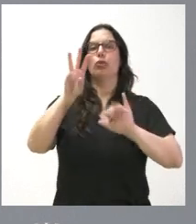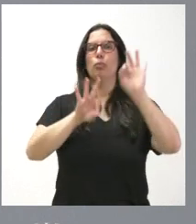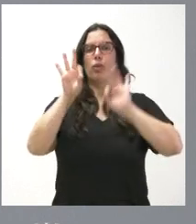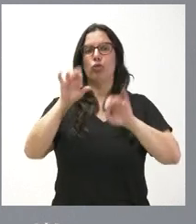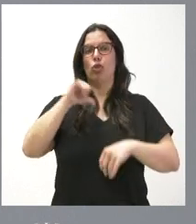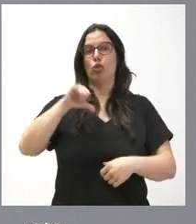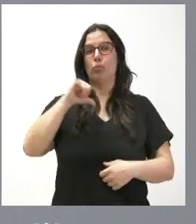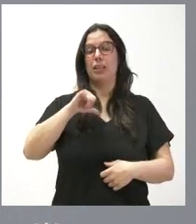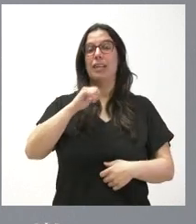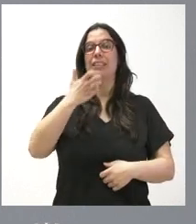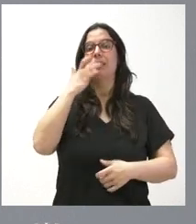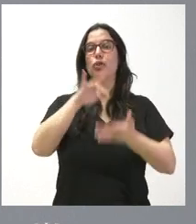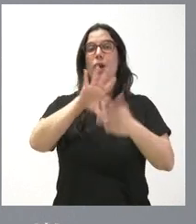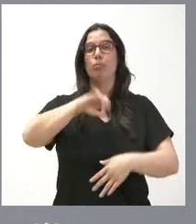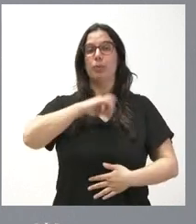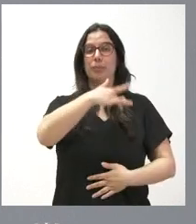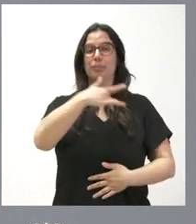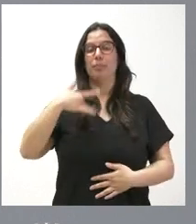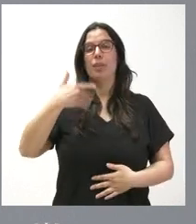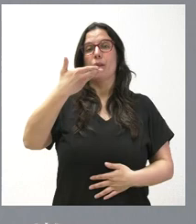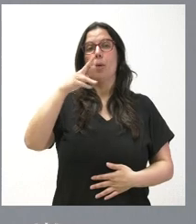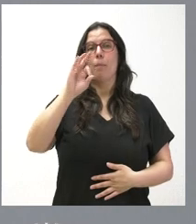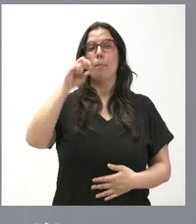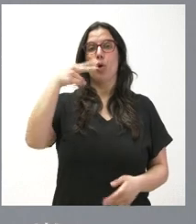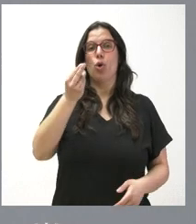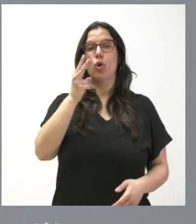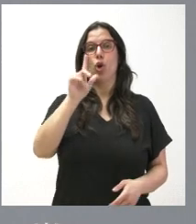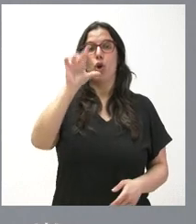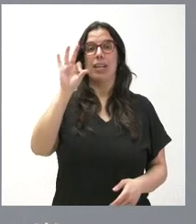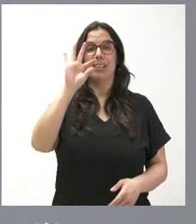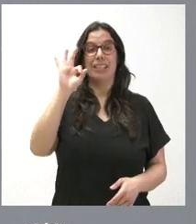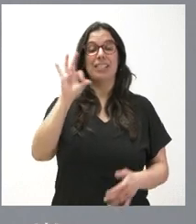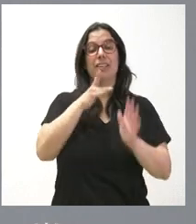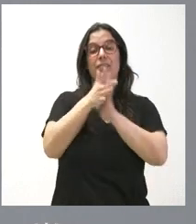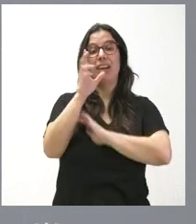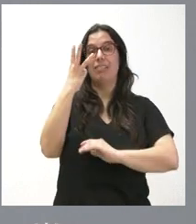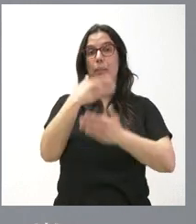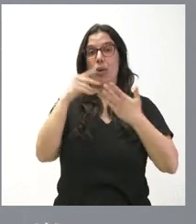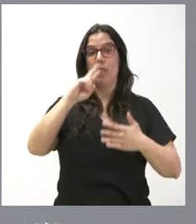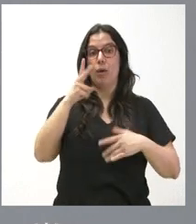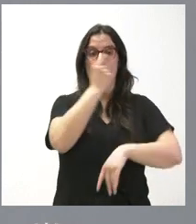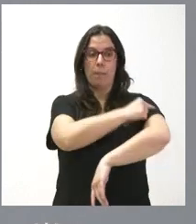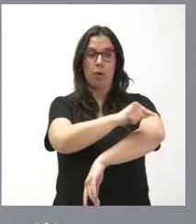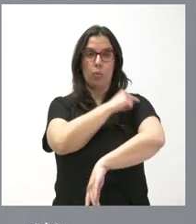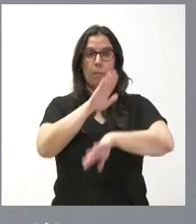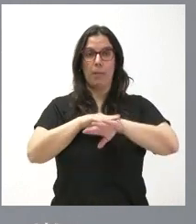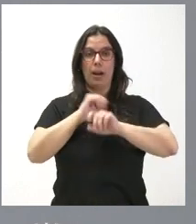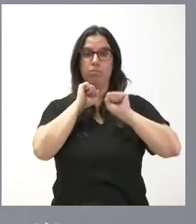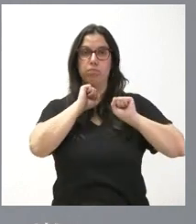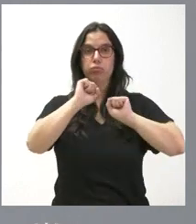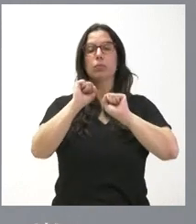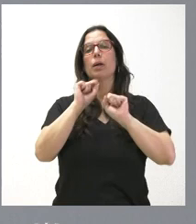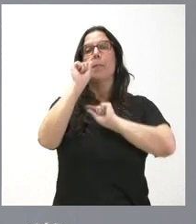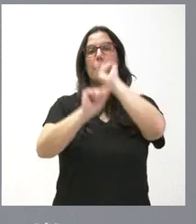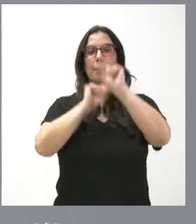Estamos hablando de una inversión de 3 millones de euros para una inmunización frente al virus respiratorio sinticial,